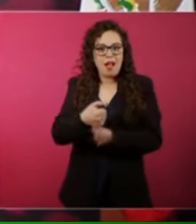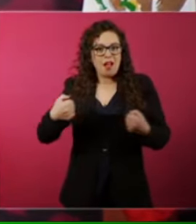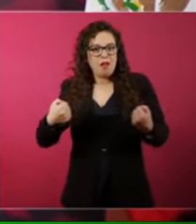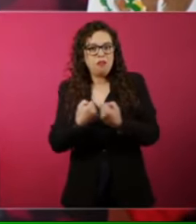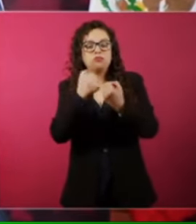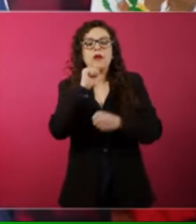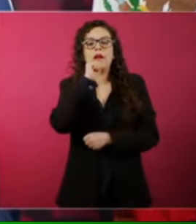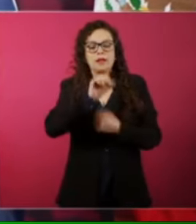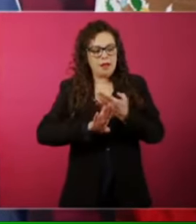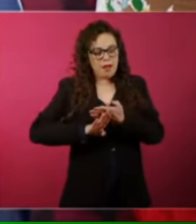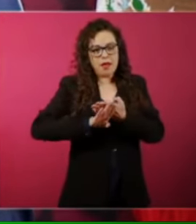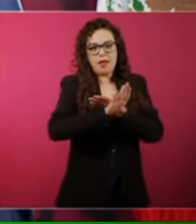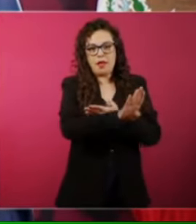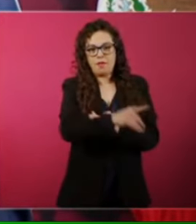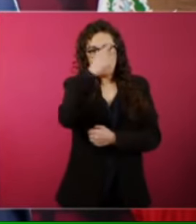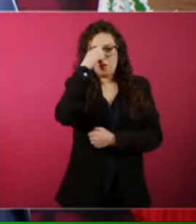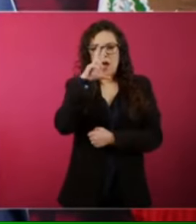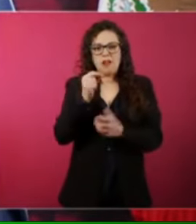divisiones